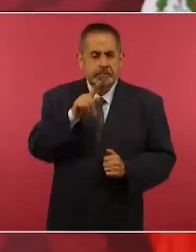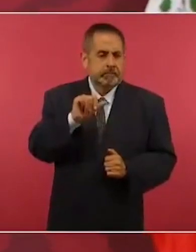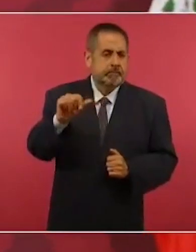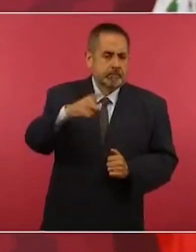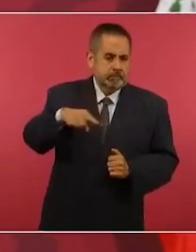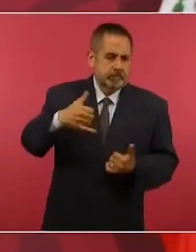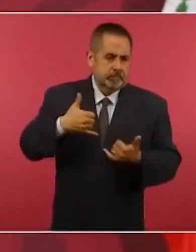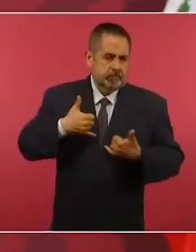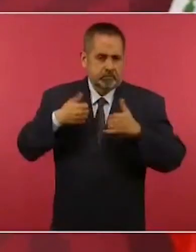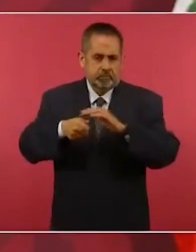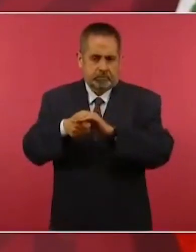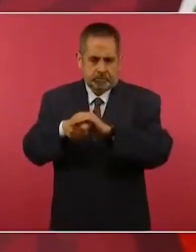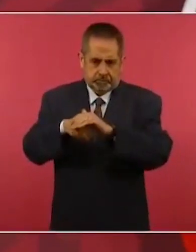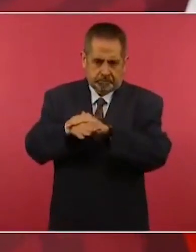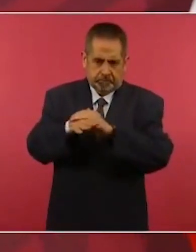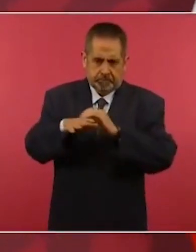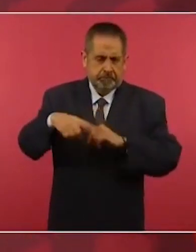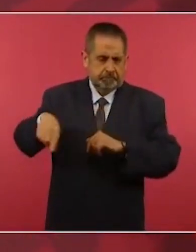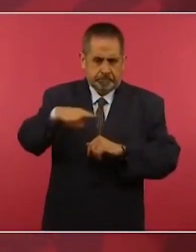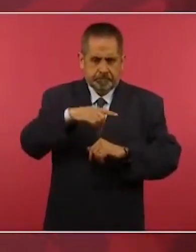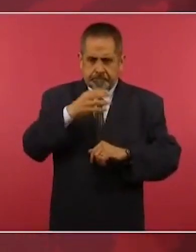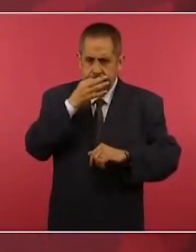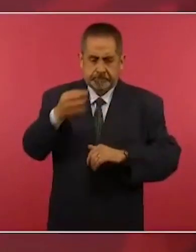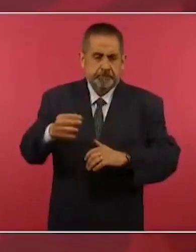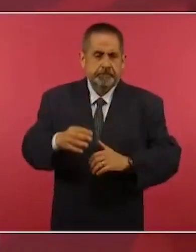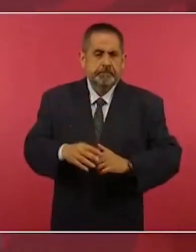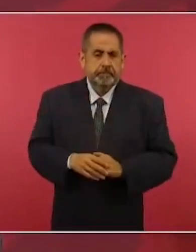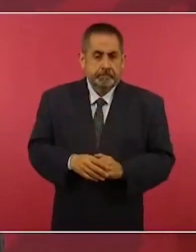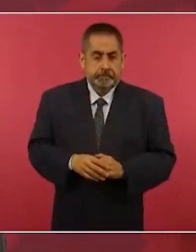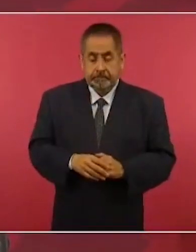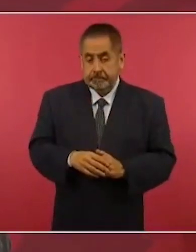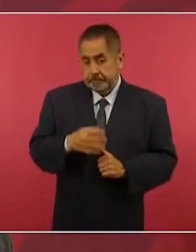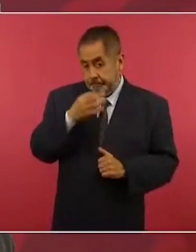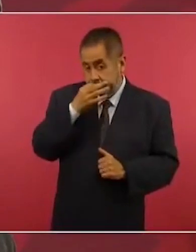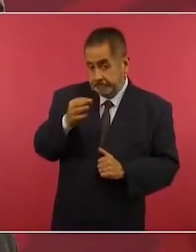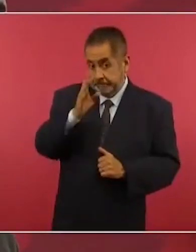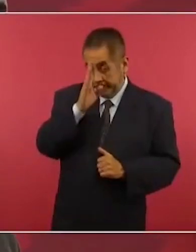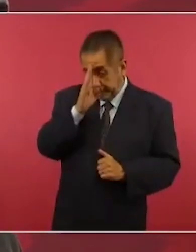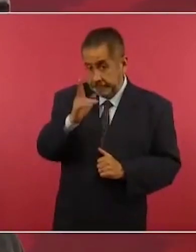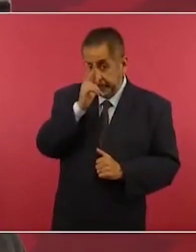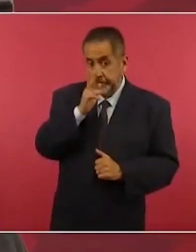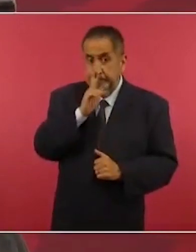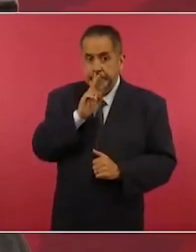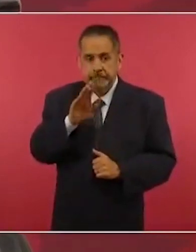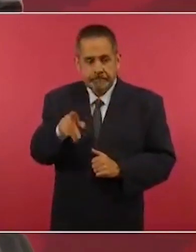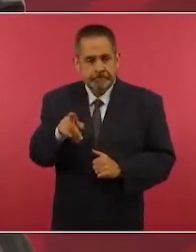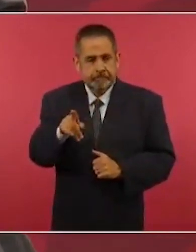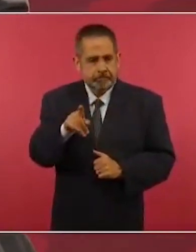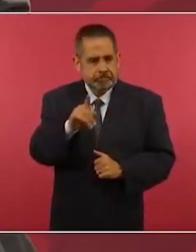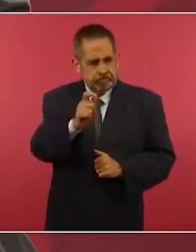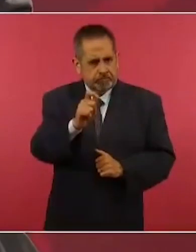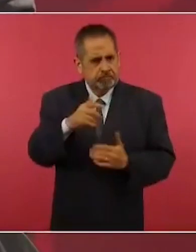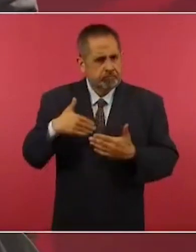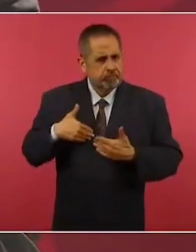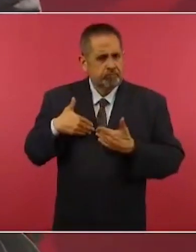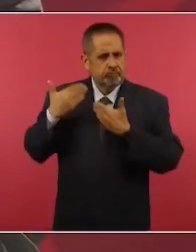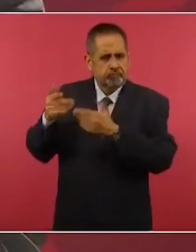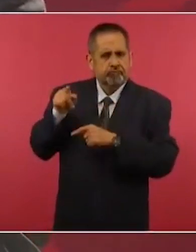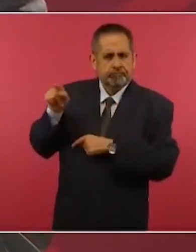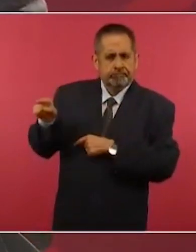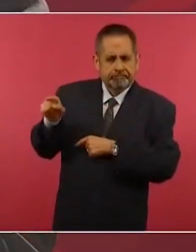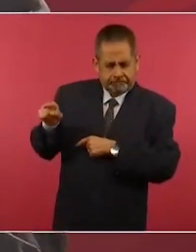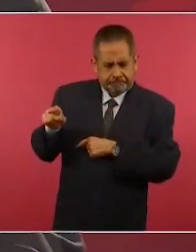Ayotzinapa, mamás, papás, a ellos me dirijo, de que tengan confianza,